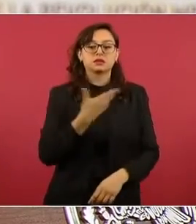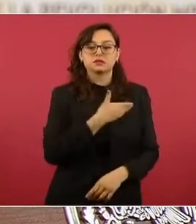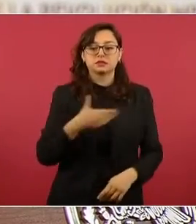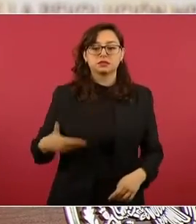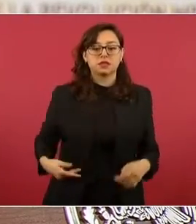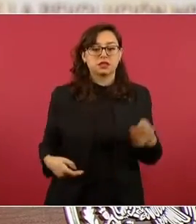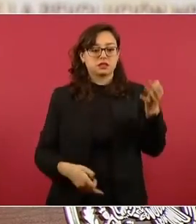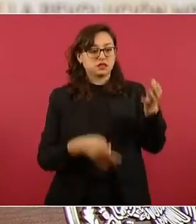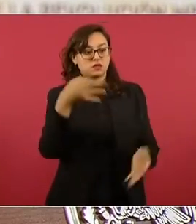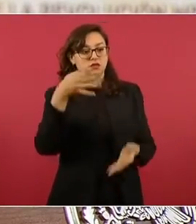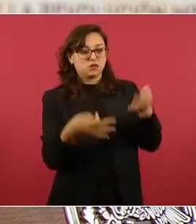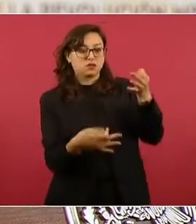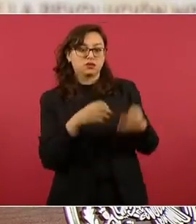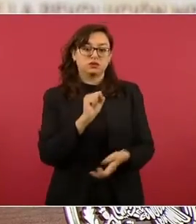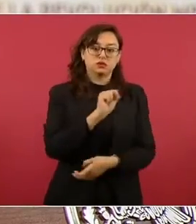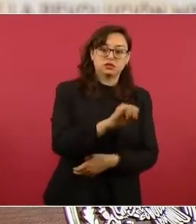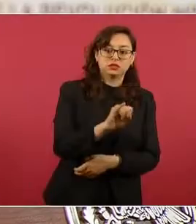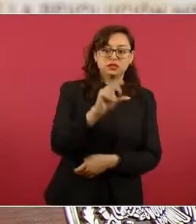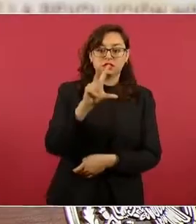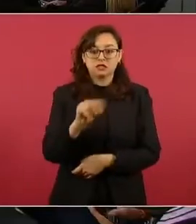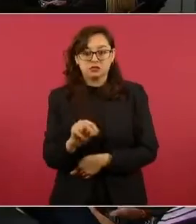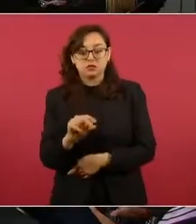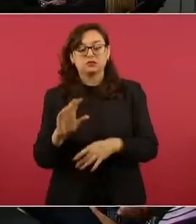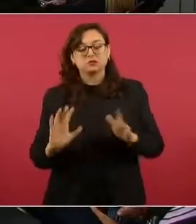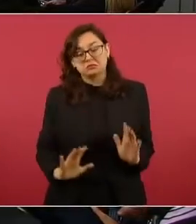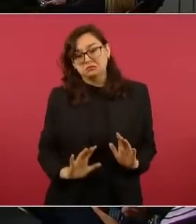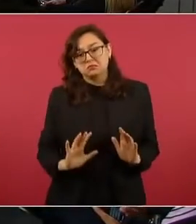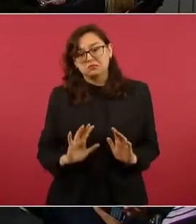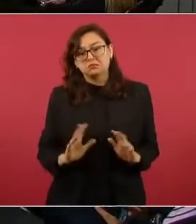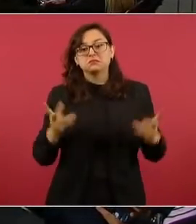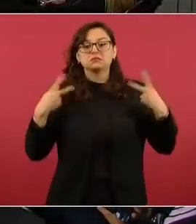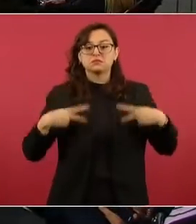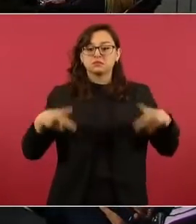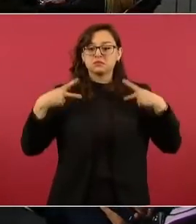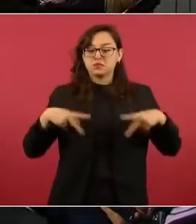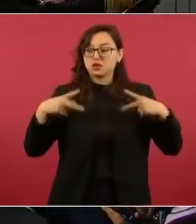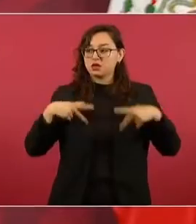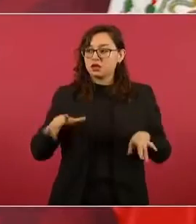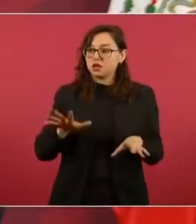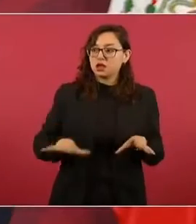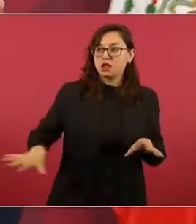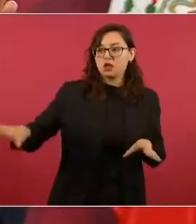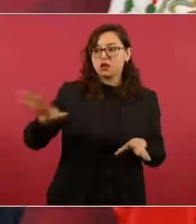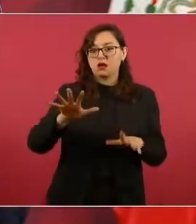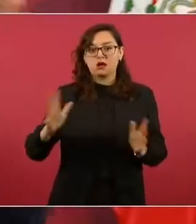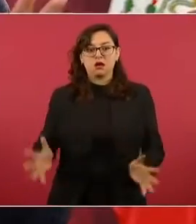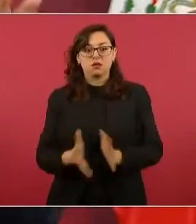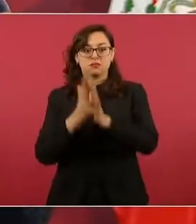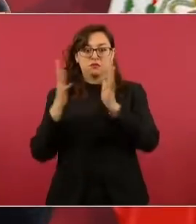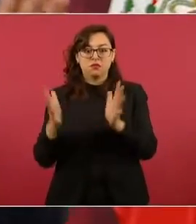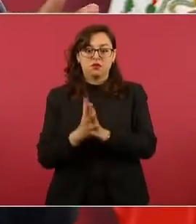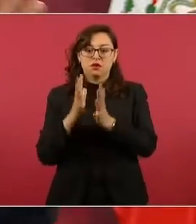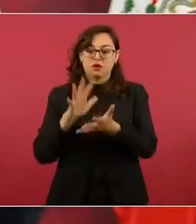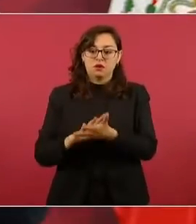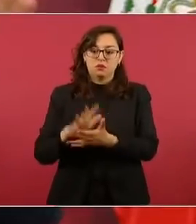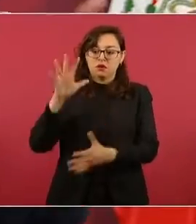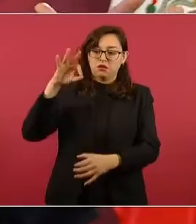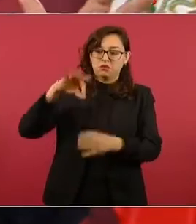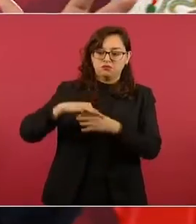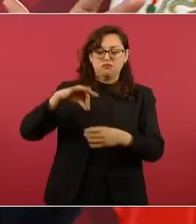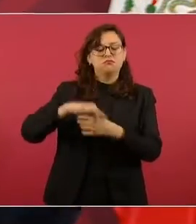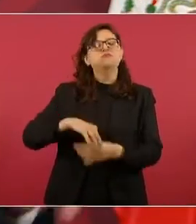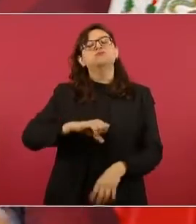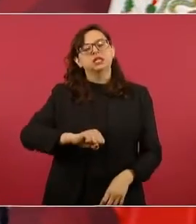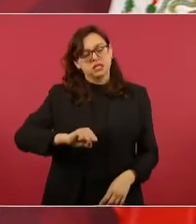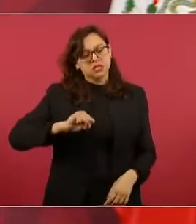participó, la mayoría votó a favor de que se